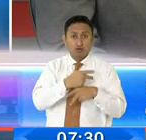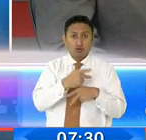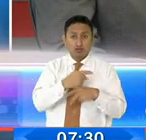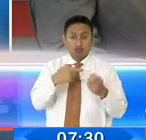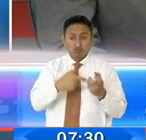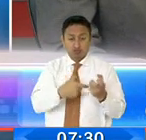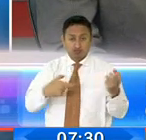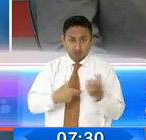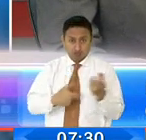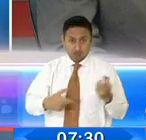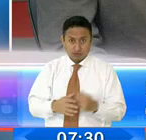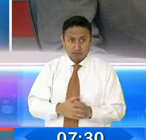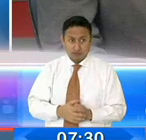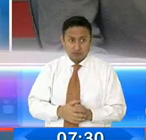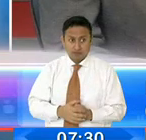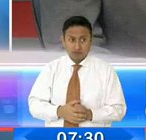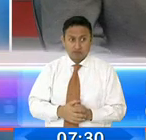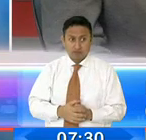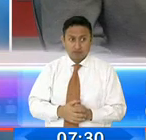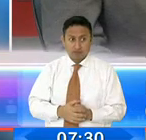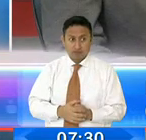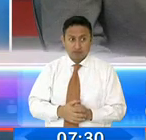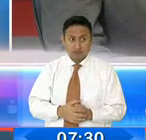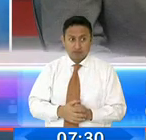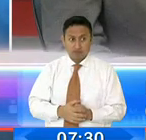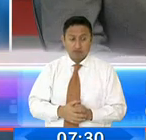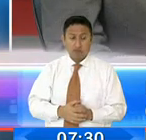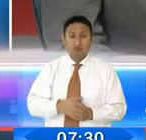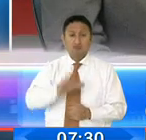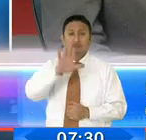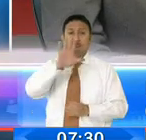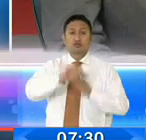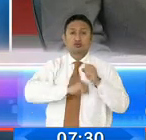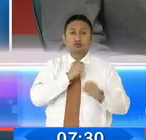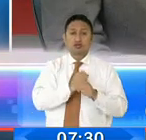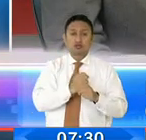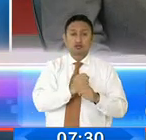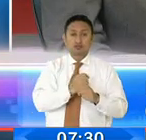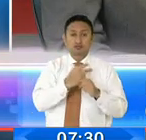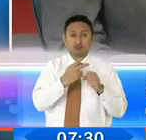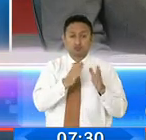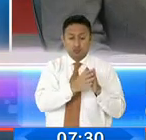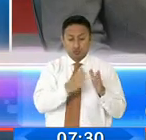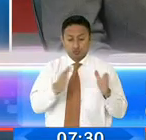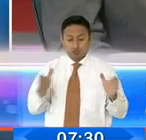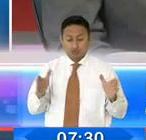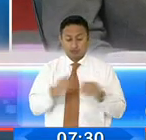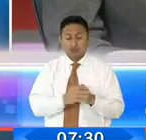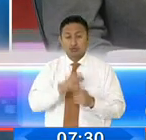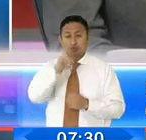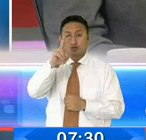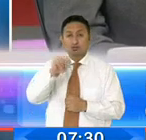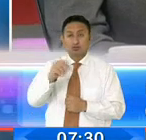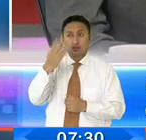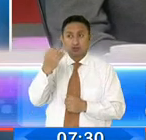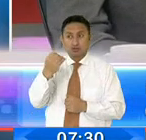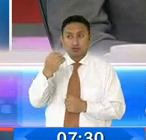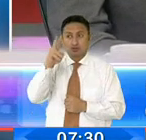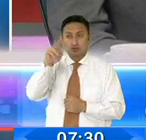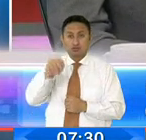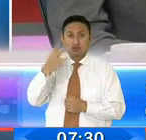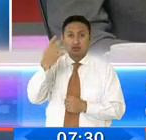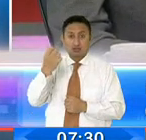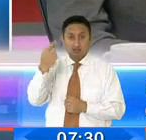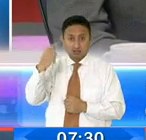lacrimógenas, tienen una máxima duración de cinco años, es decir, al 2014 o 2015, ya